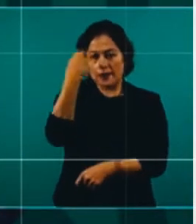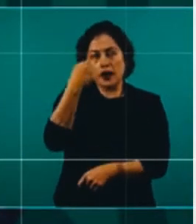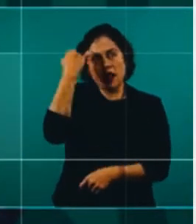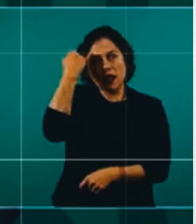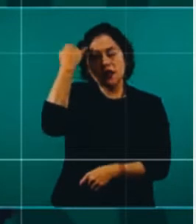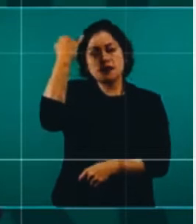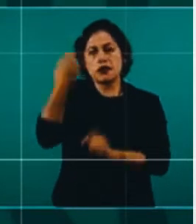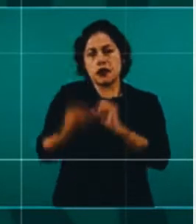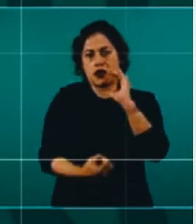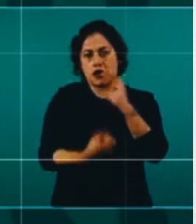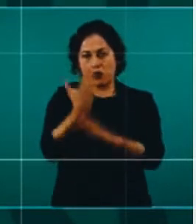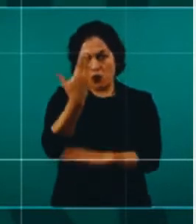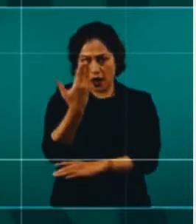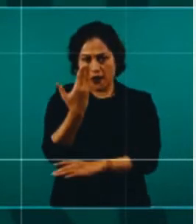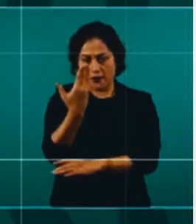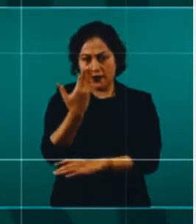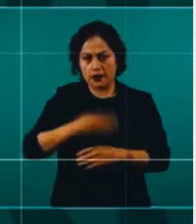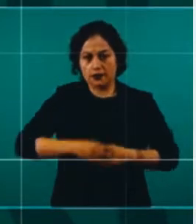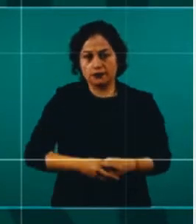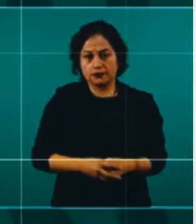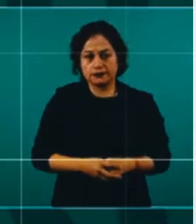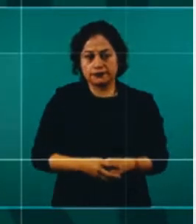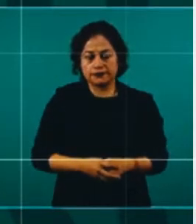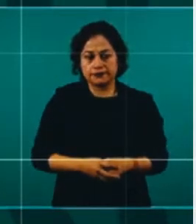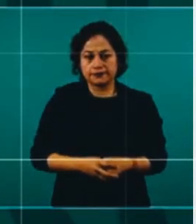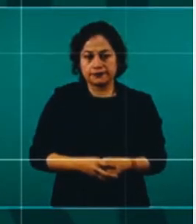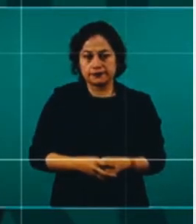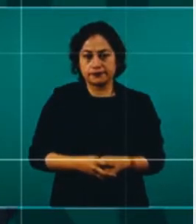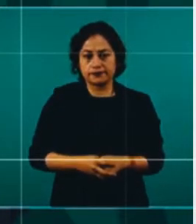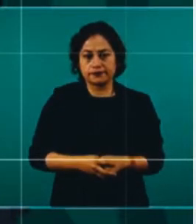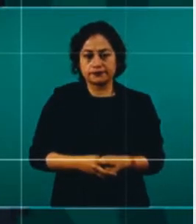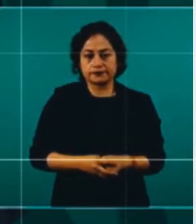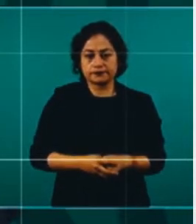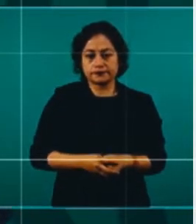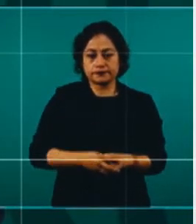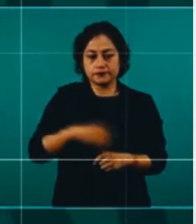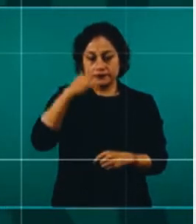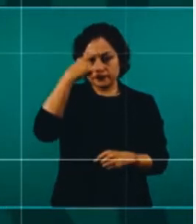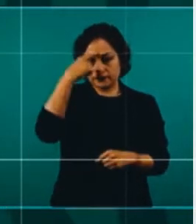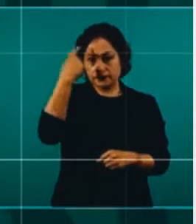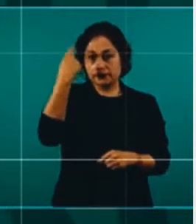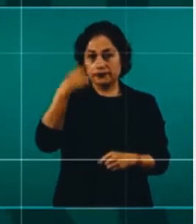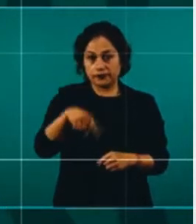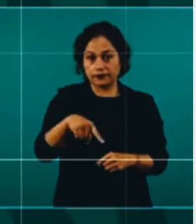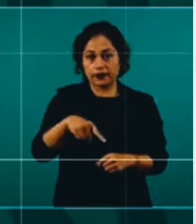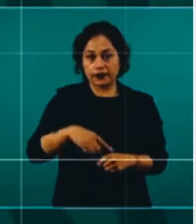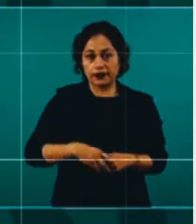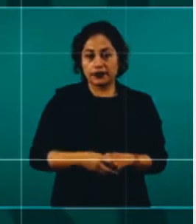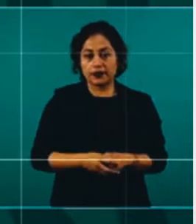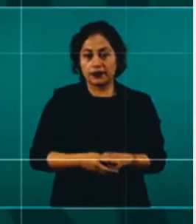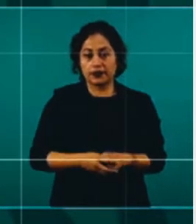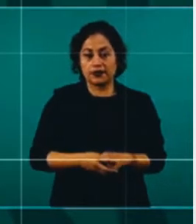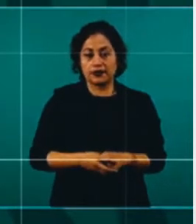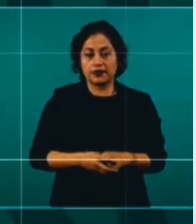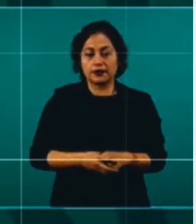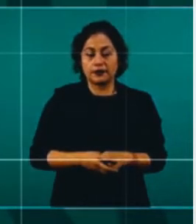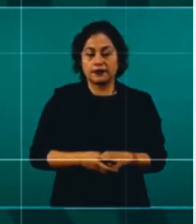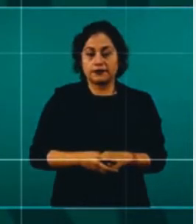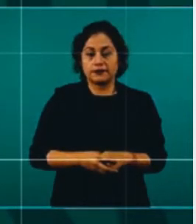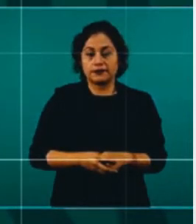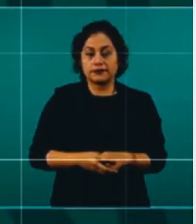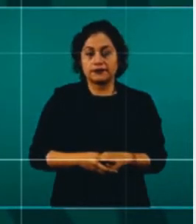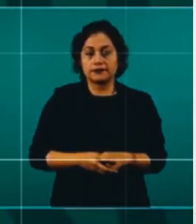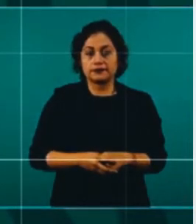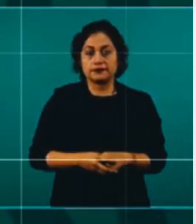para no depender de combustibles